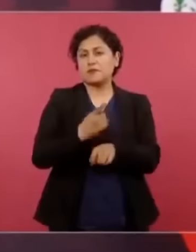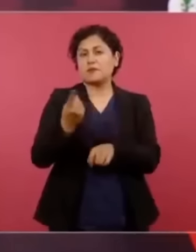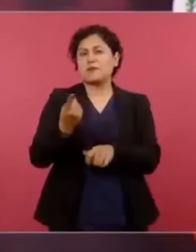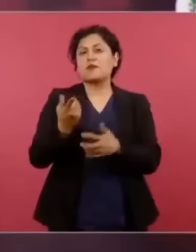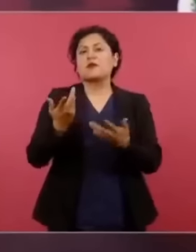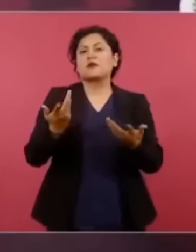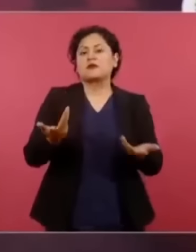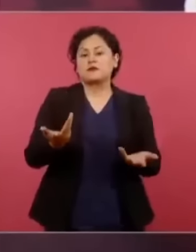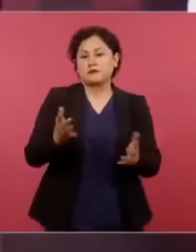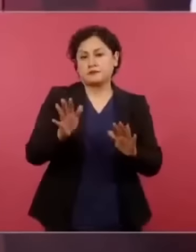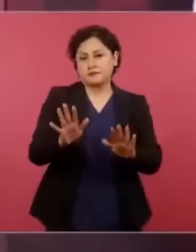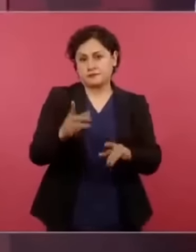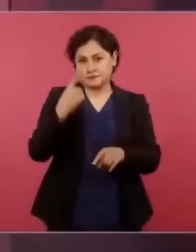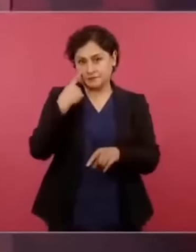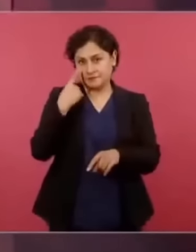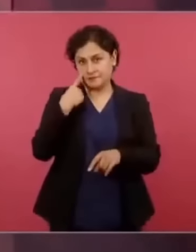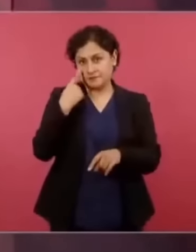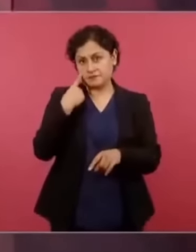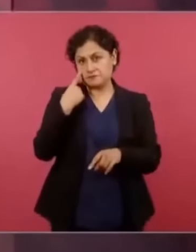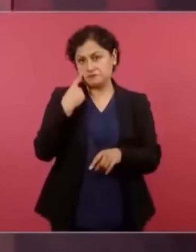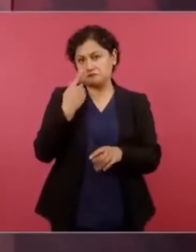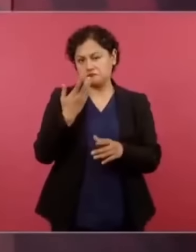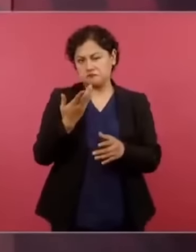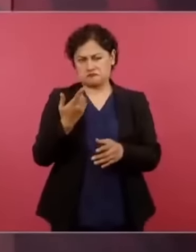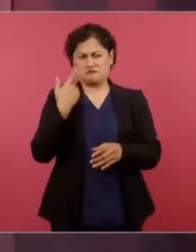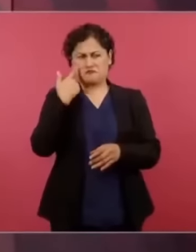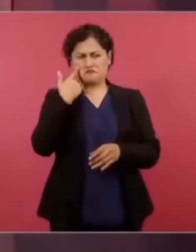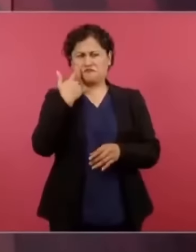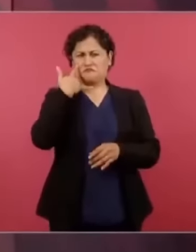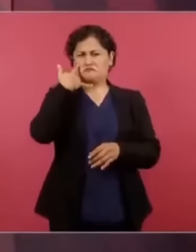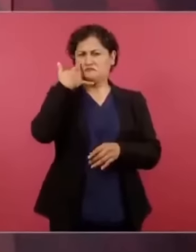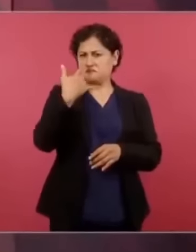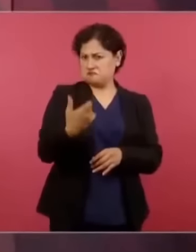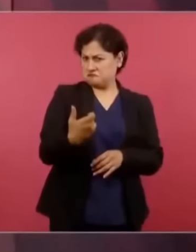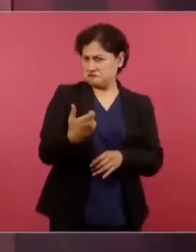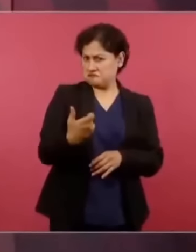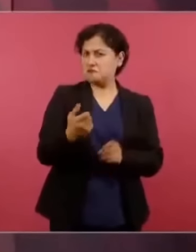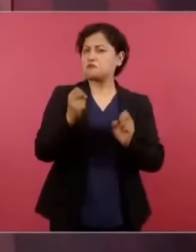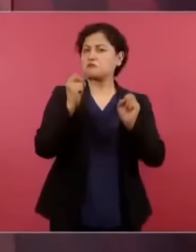trata de un asunto así se abre una investigación para